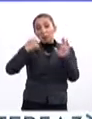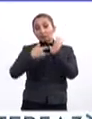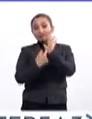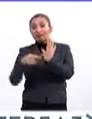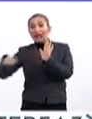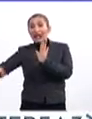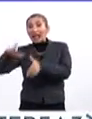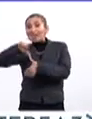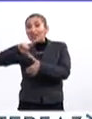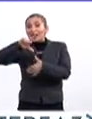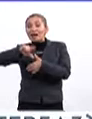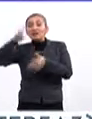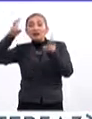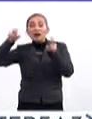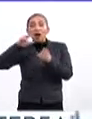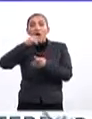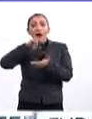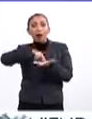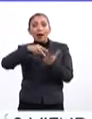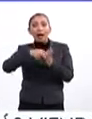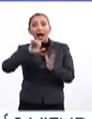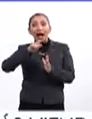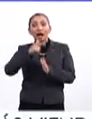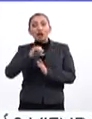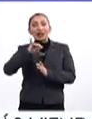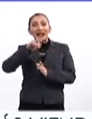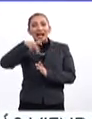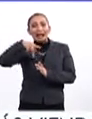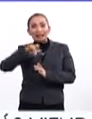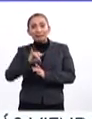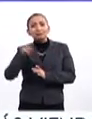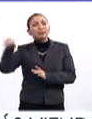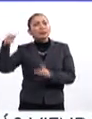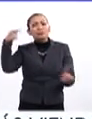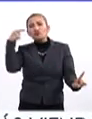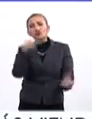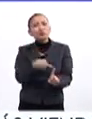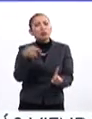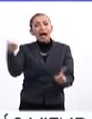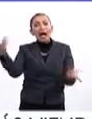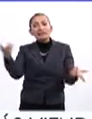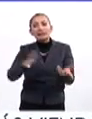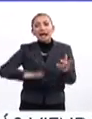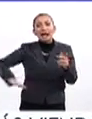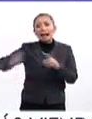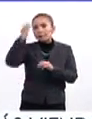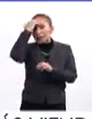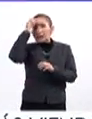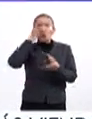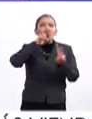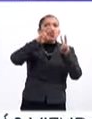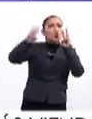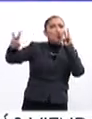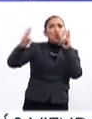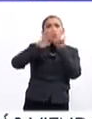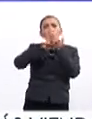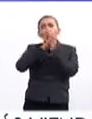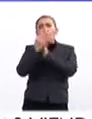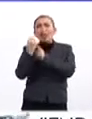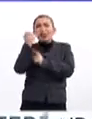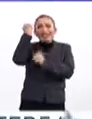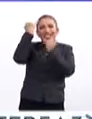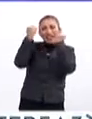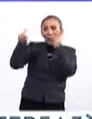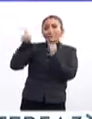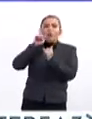presenta en Latinoamérica sobre el arquitecta anglo-iraquí. Tiene como objetivo crear una experiencia visual que transmita las